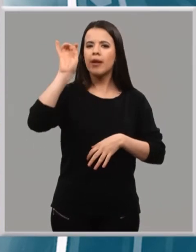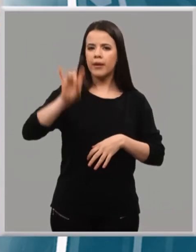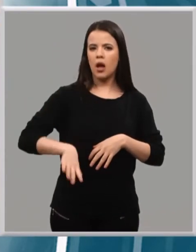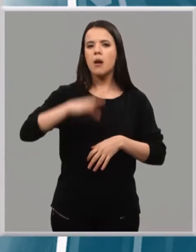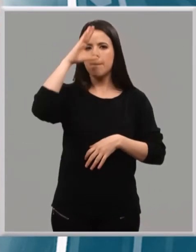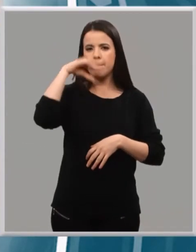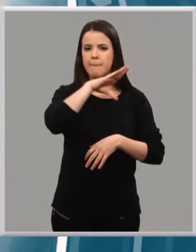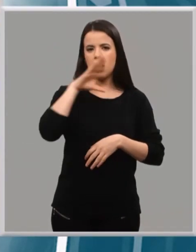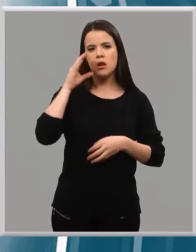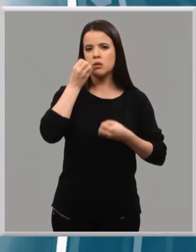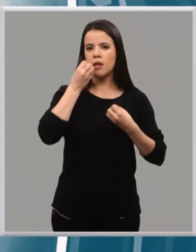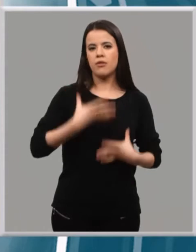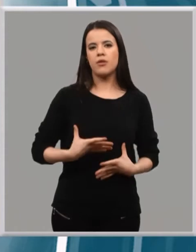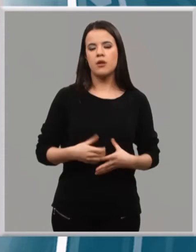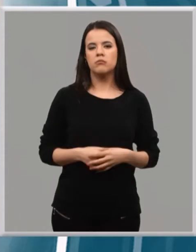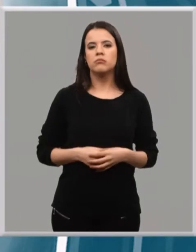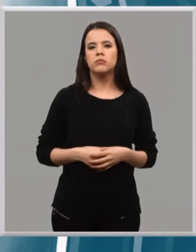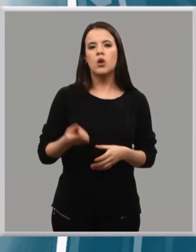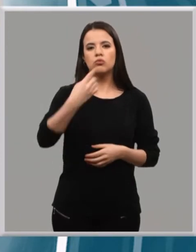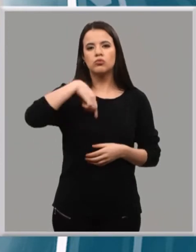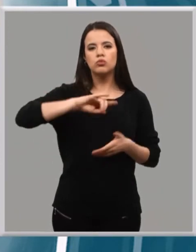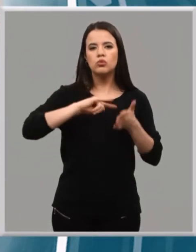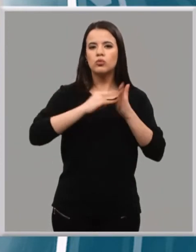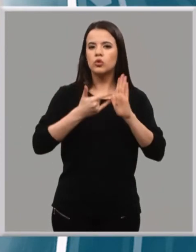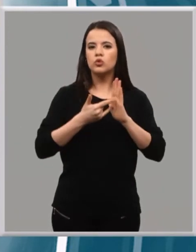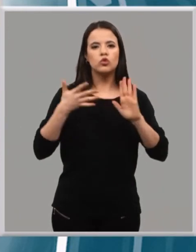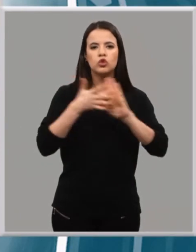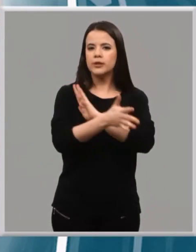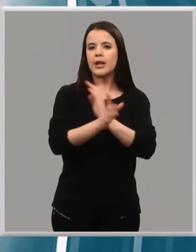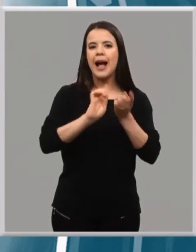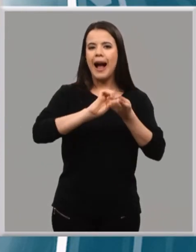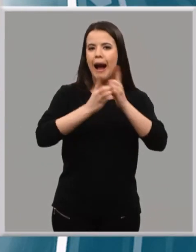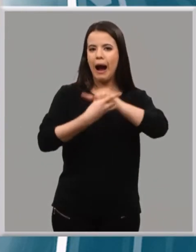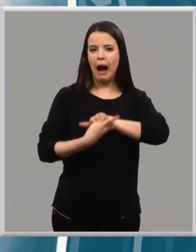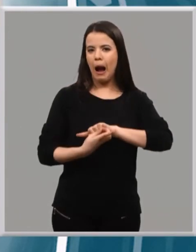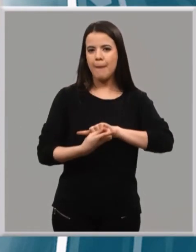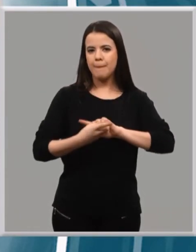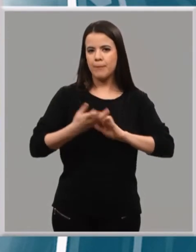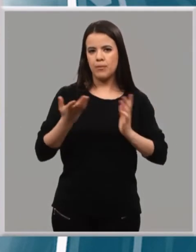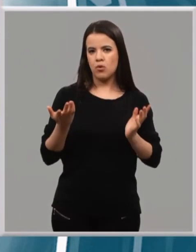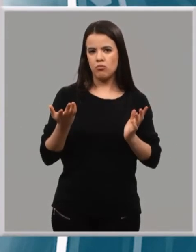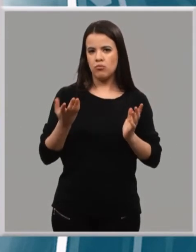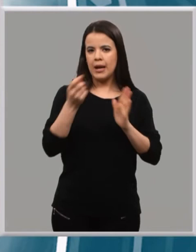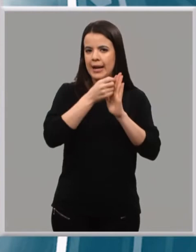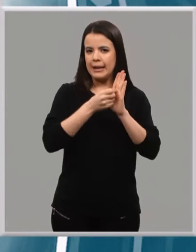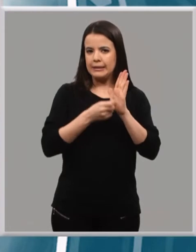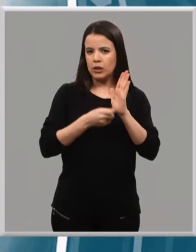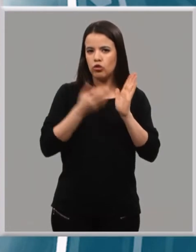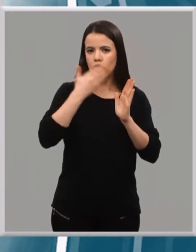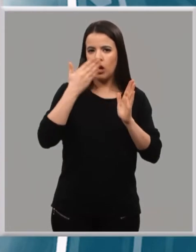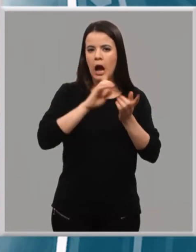los padres. Nuestro proyecto de Ventanilla Única no supone ningún cambio per se en los criterios de escolarización. Lo que queremos